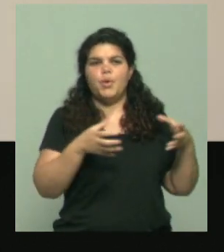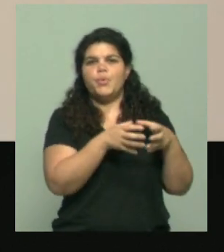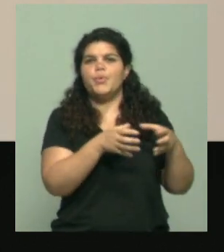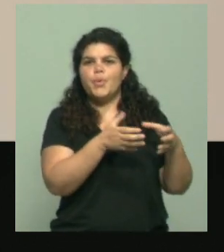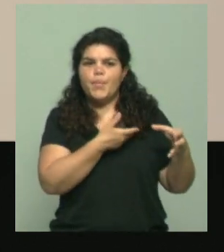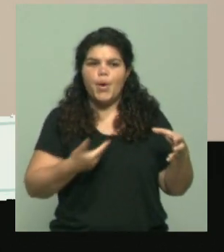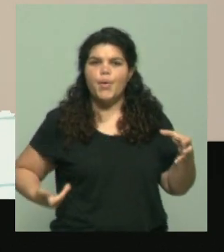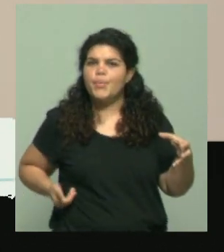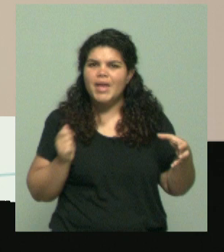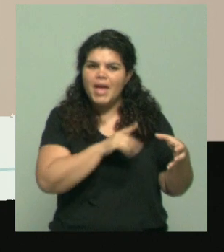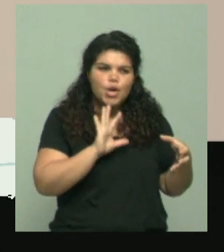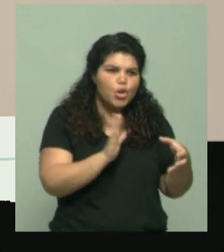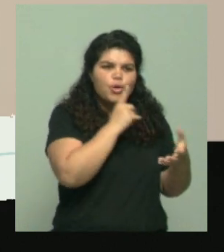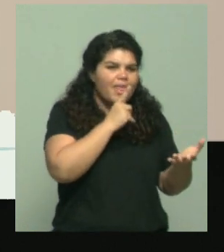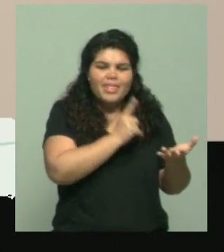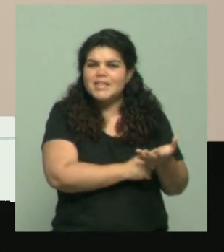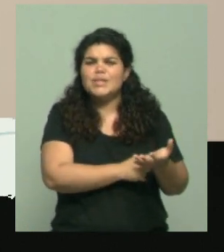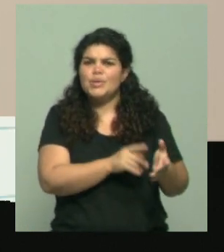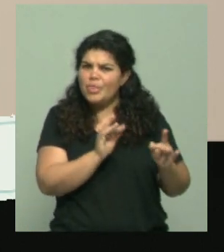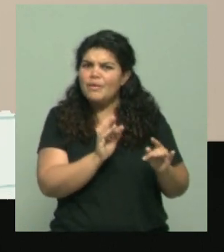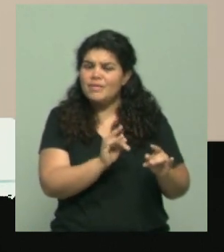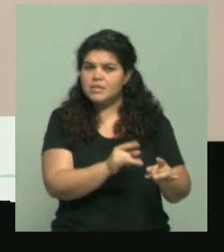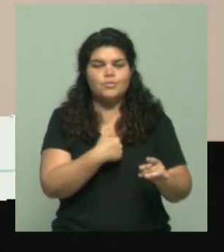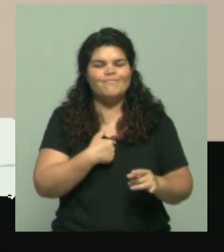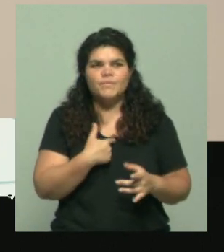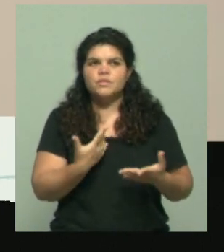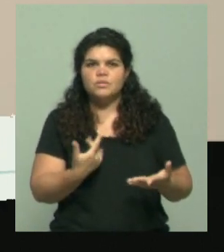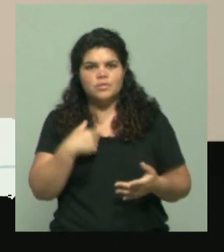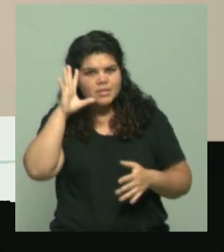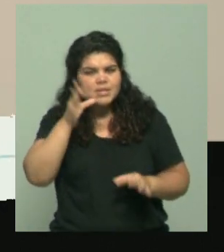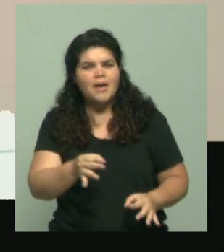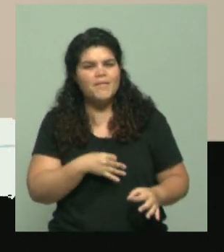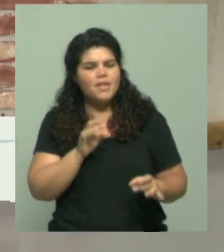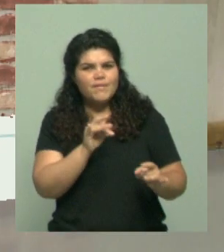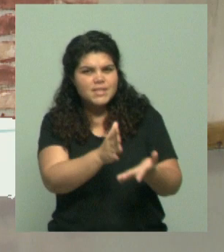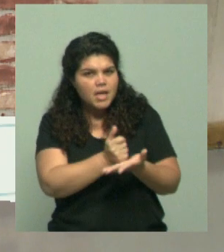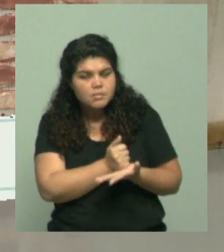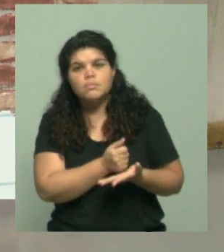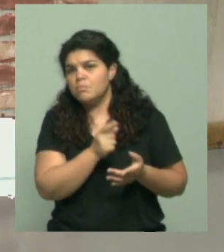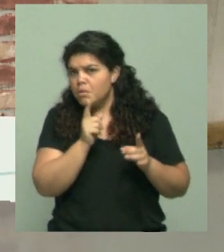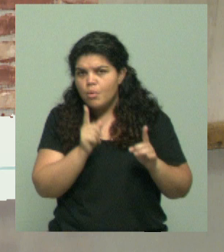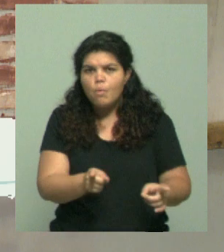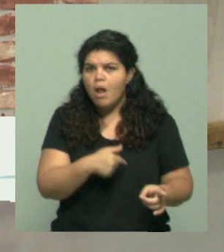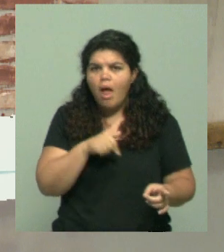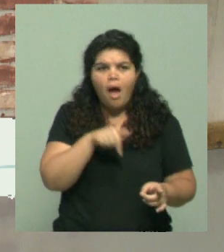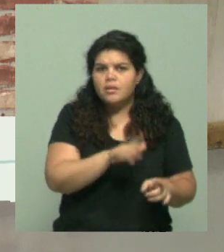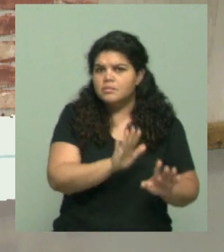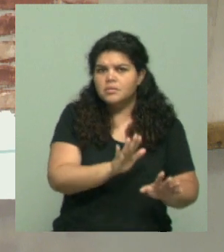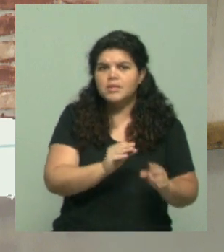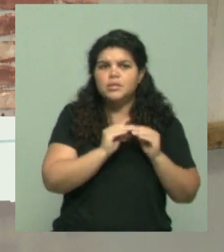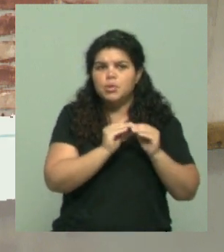de este gobierno. Puede sonar duro, pero trato de serlo más franco y sincero intelectualmente. Tal cual. Bueno, ¿qué